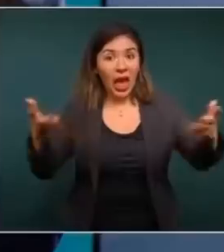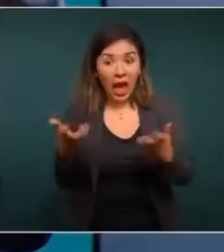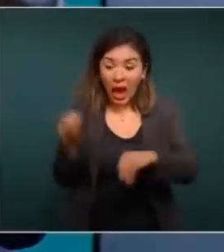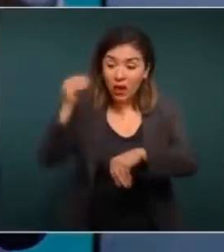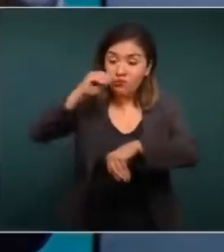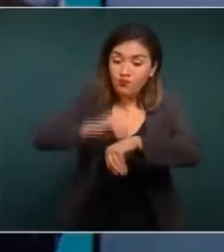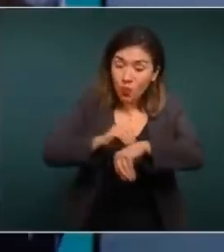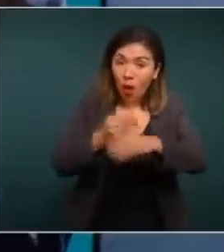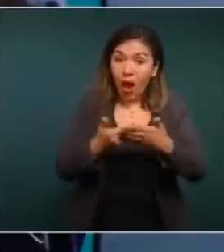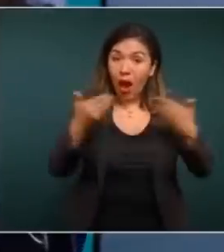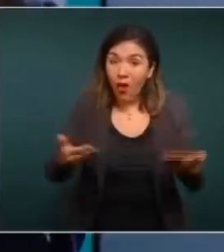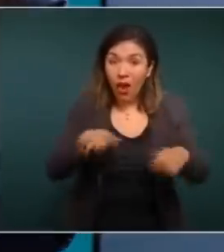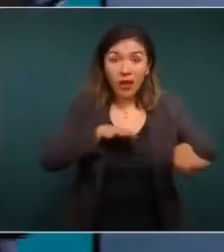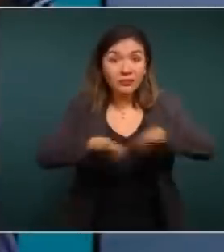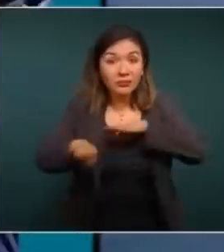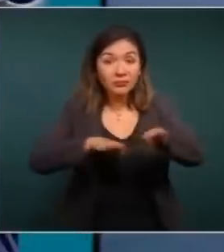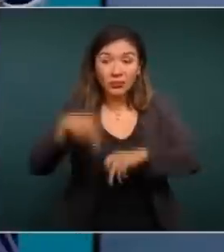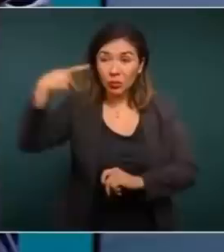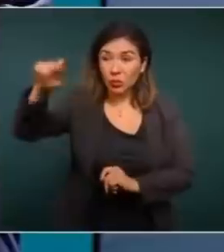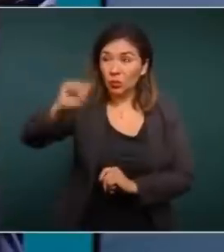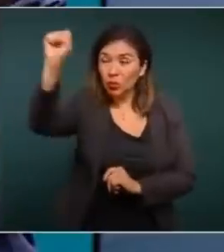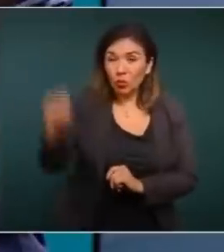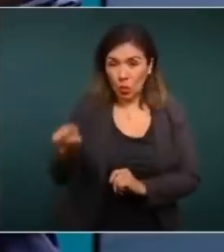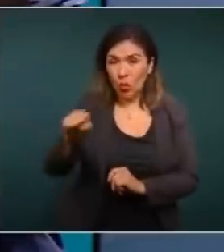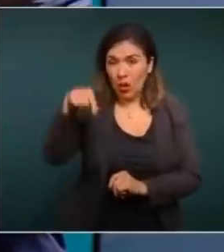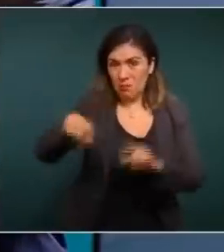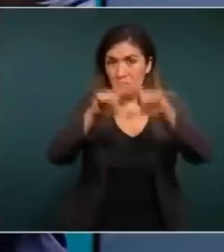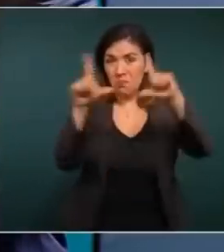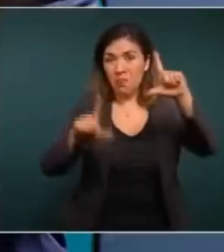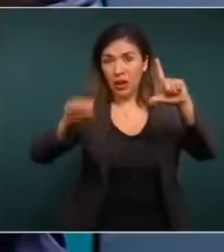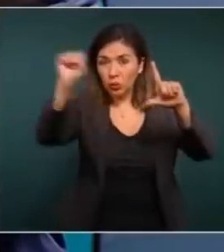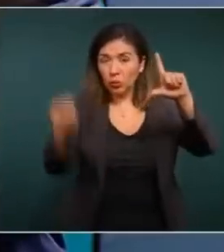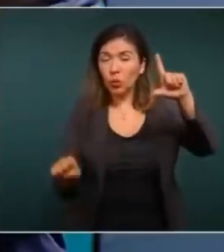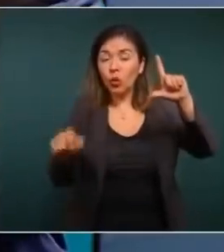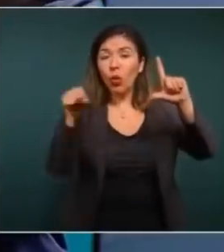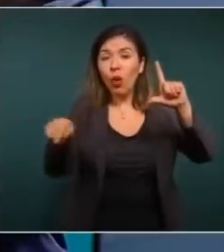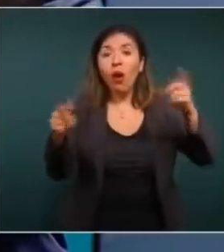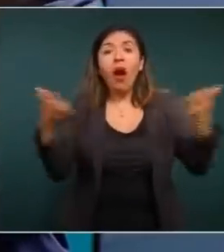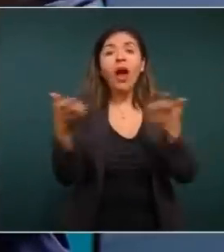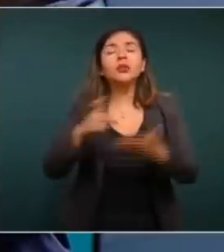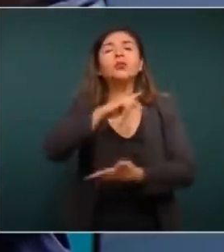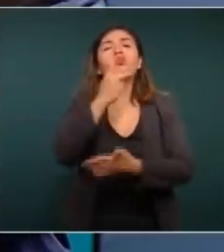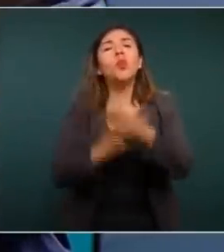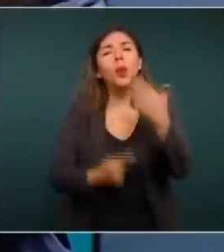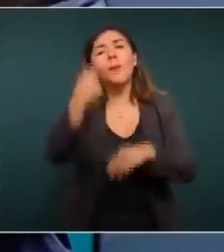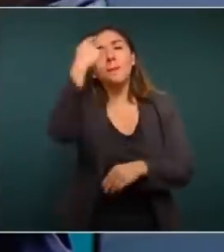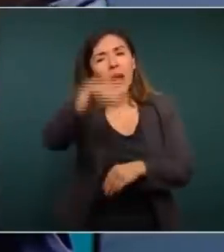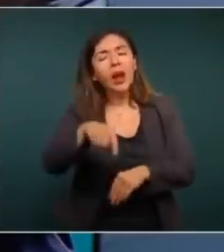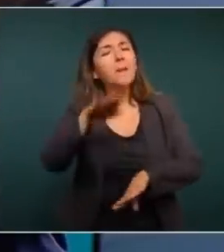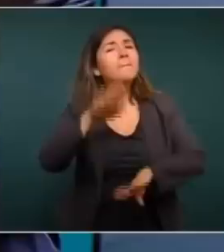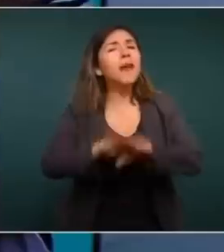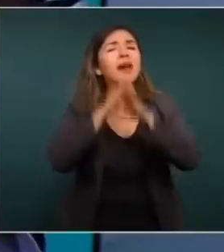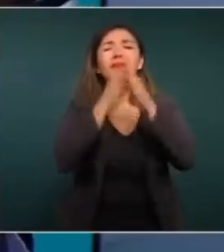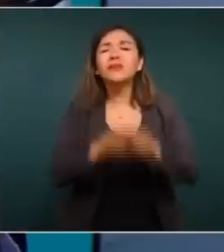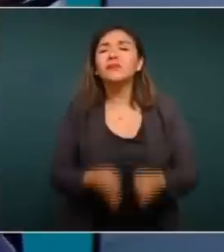a cabo en el sureste y en el país el programa más